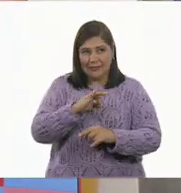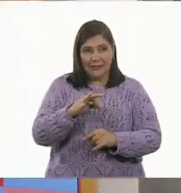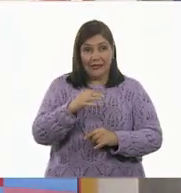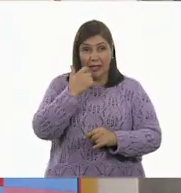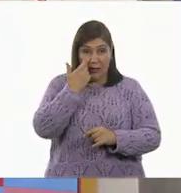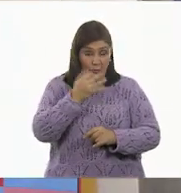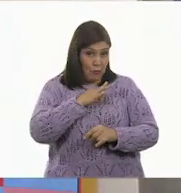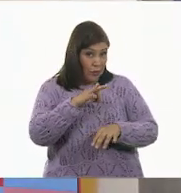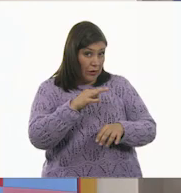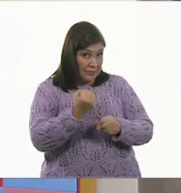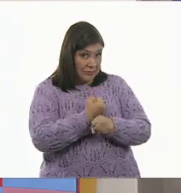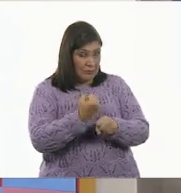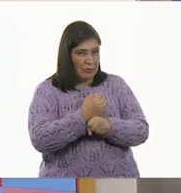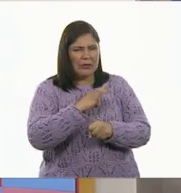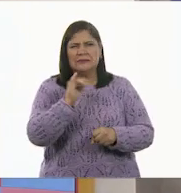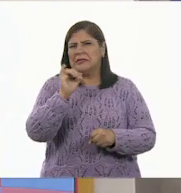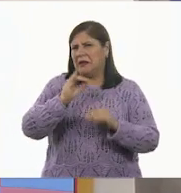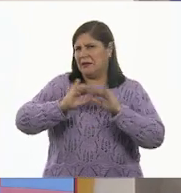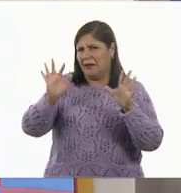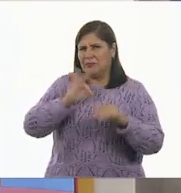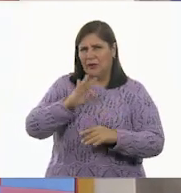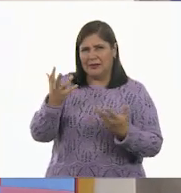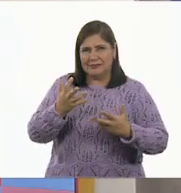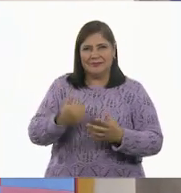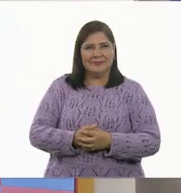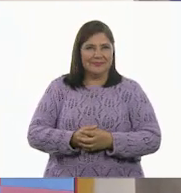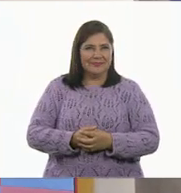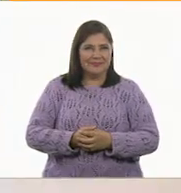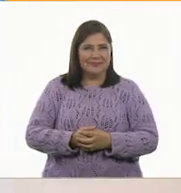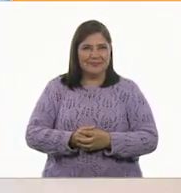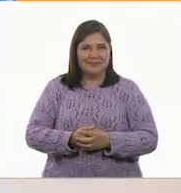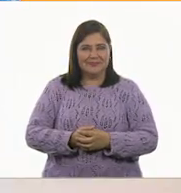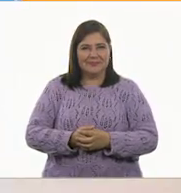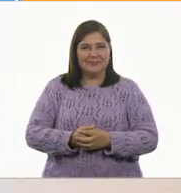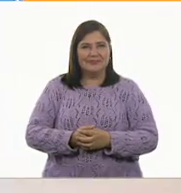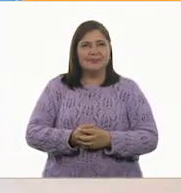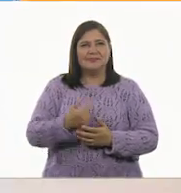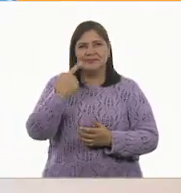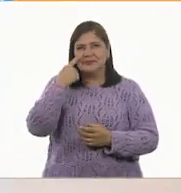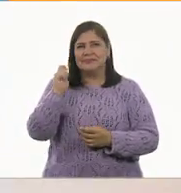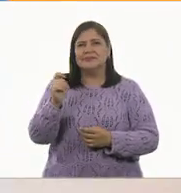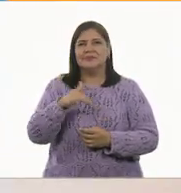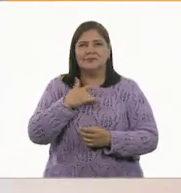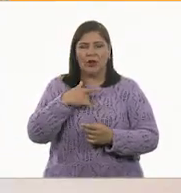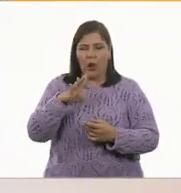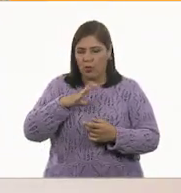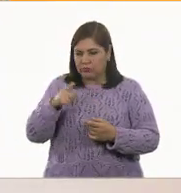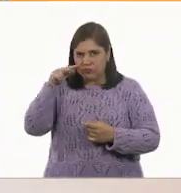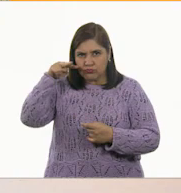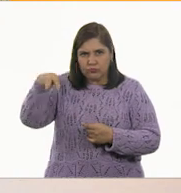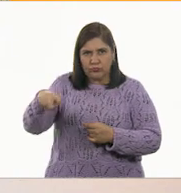¿Crees que puedo hacerla con zapatos? Claro. Claro que lo podemos hacer. entonces, mira, en este caso creo que tenemos nuestra cuerda aquí.